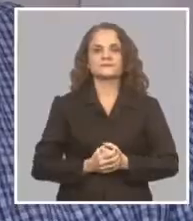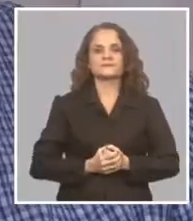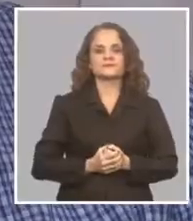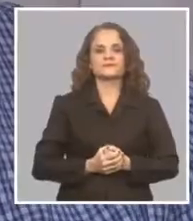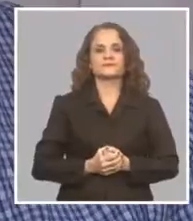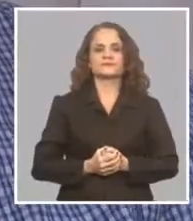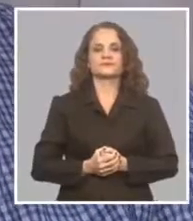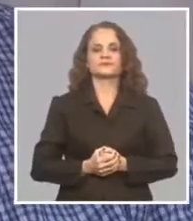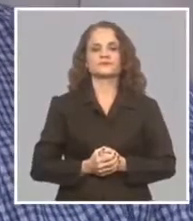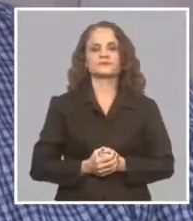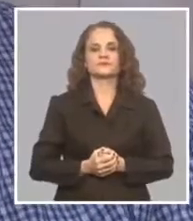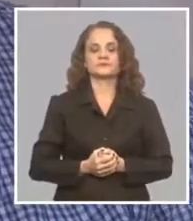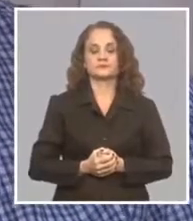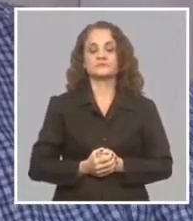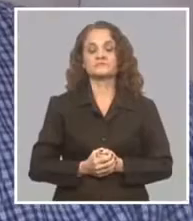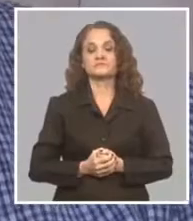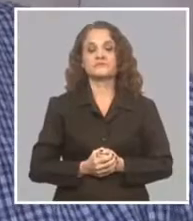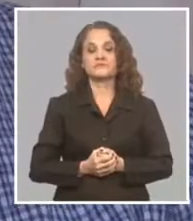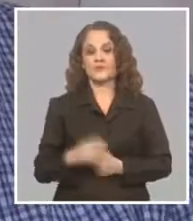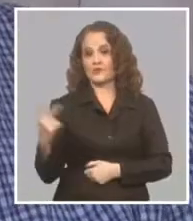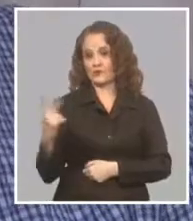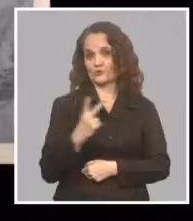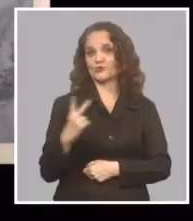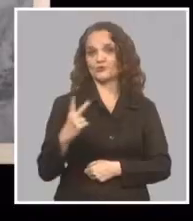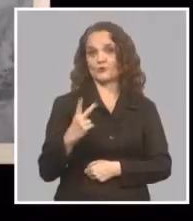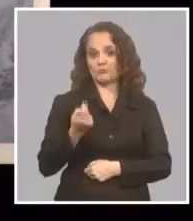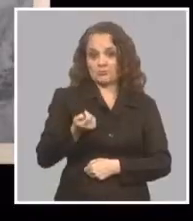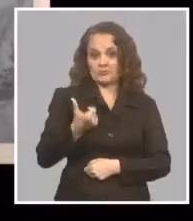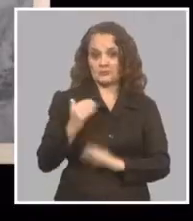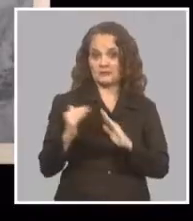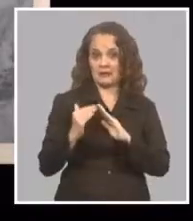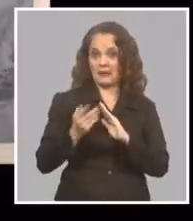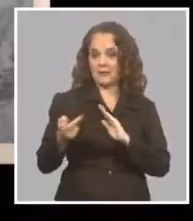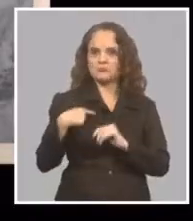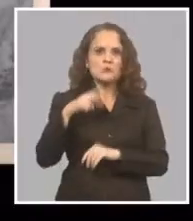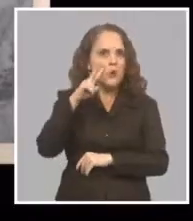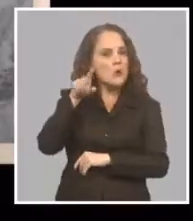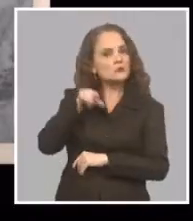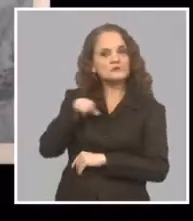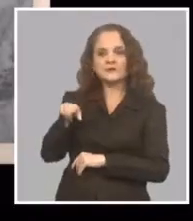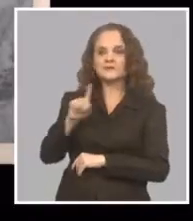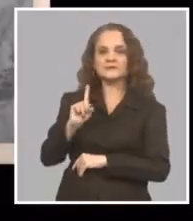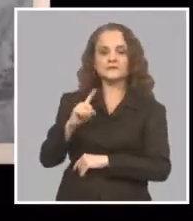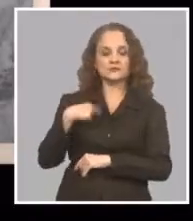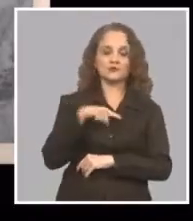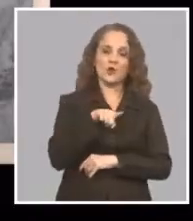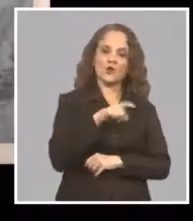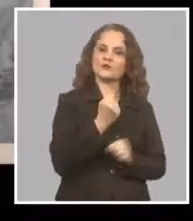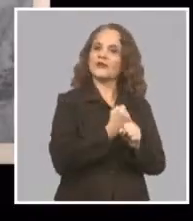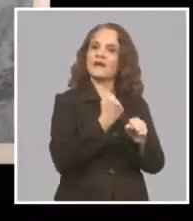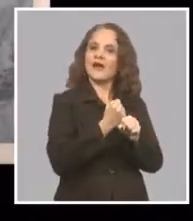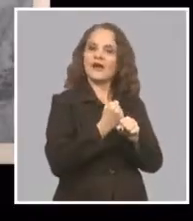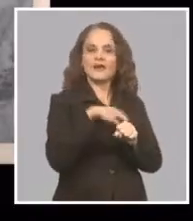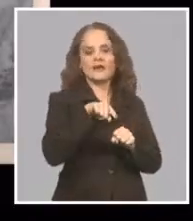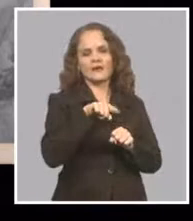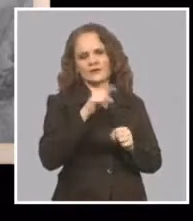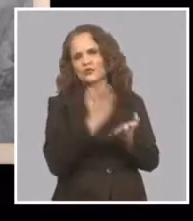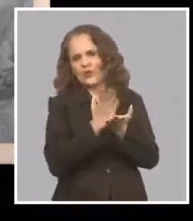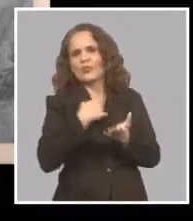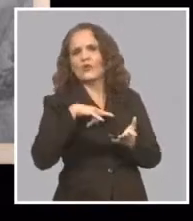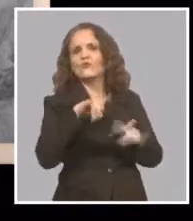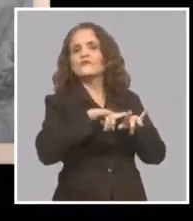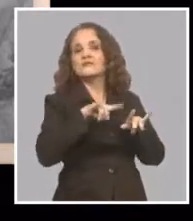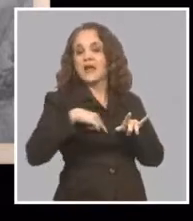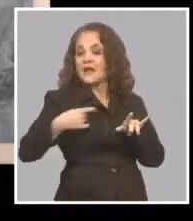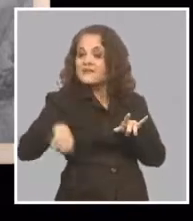A pesar de que vivíamos tan cerca no nos conocíamos Yo estaba en tercer año de la Facultad de Biología Y Melisa iba a empezar su primer año